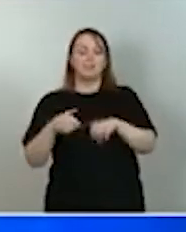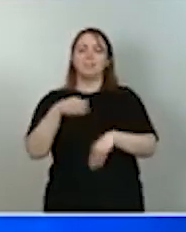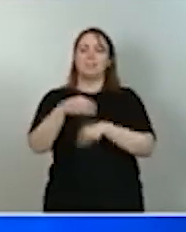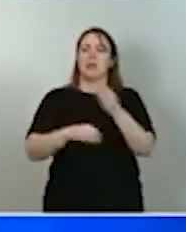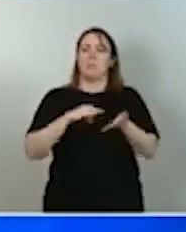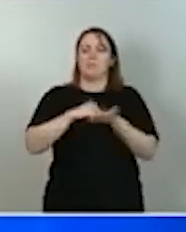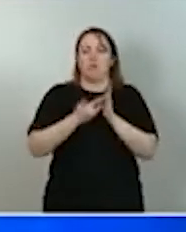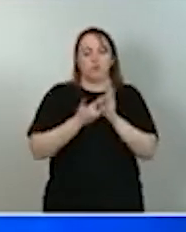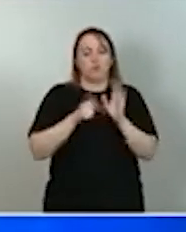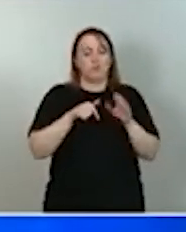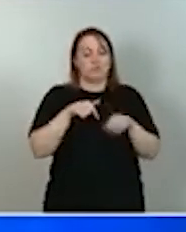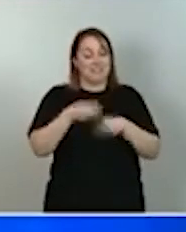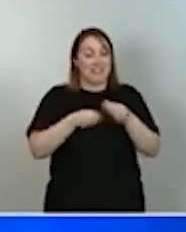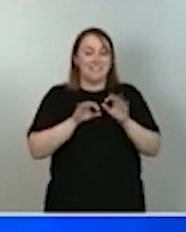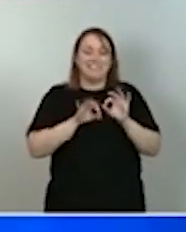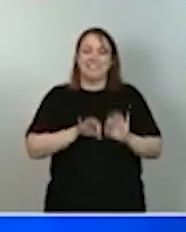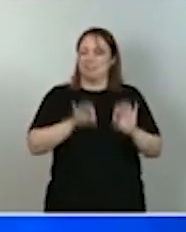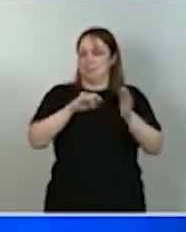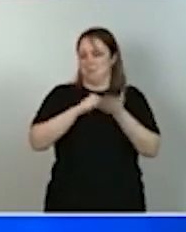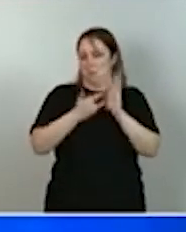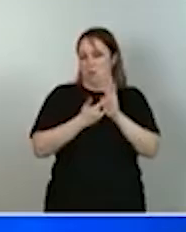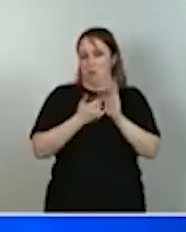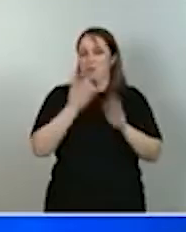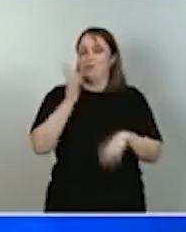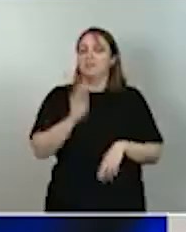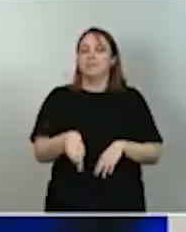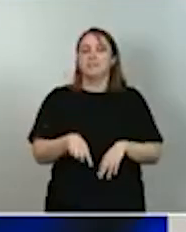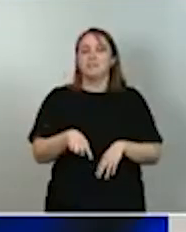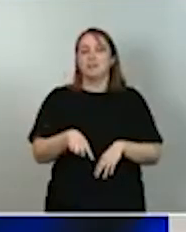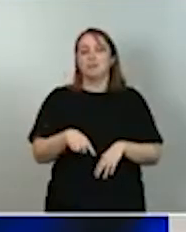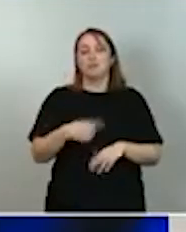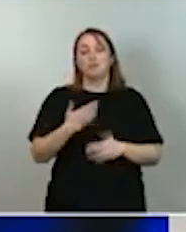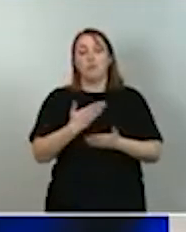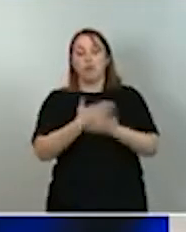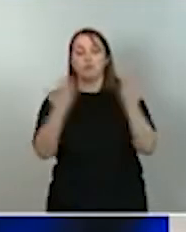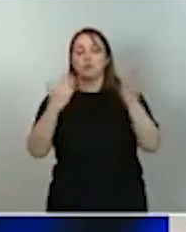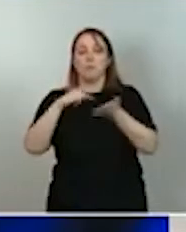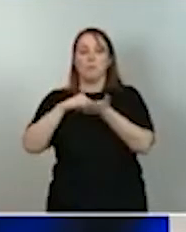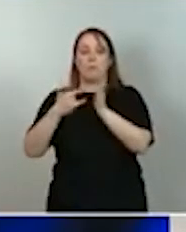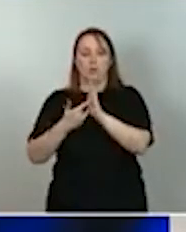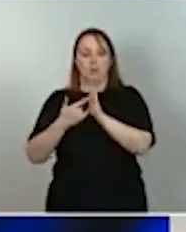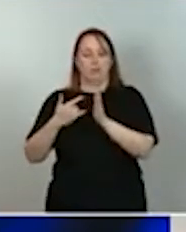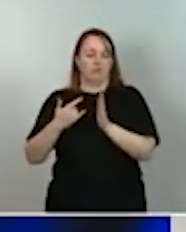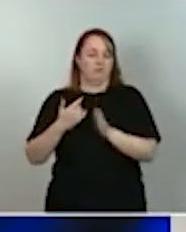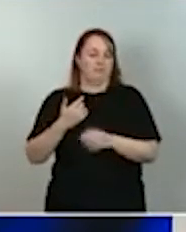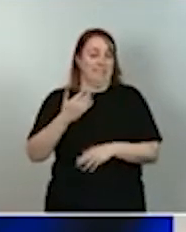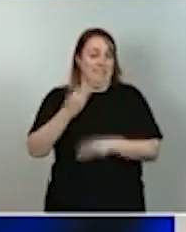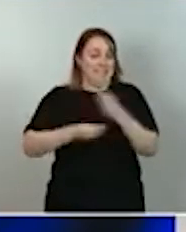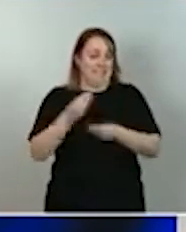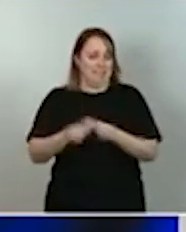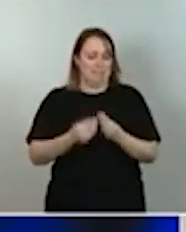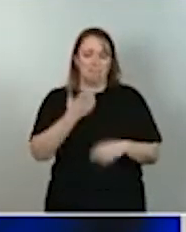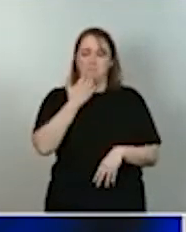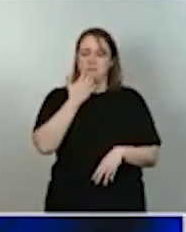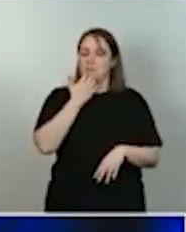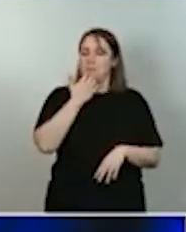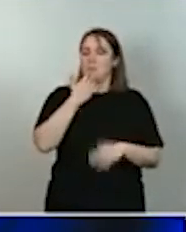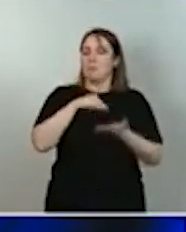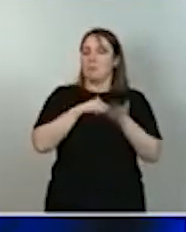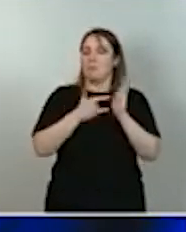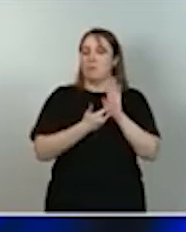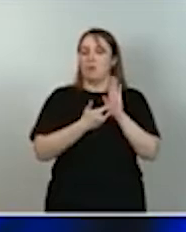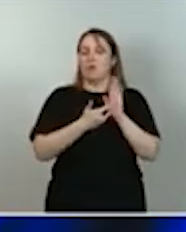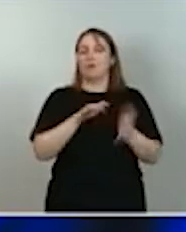y también explotando las sinergias con los otros proyectos del plan, en particular explotando las sinergias con la transición verde,